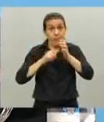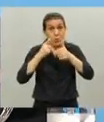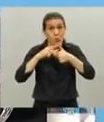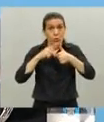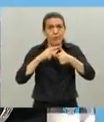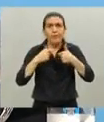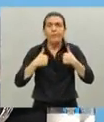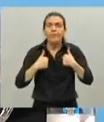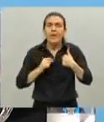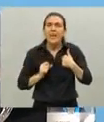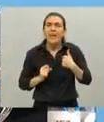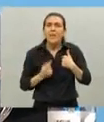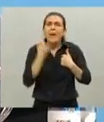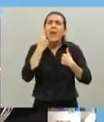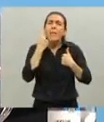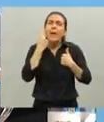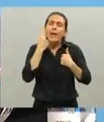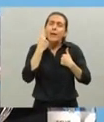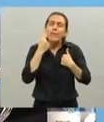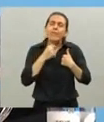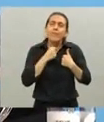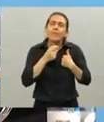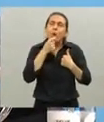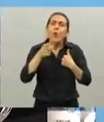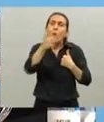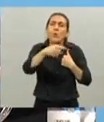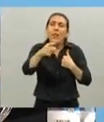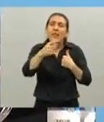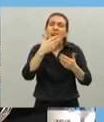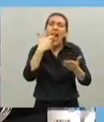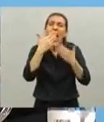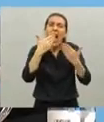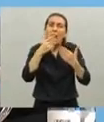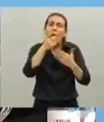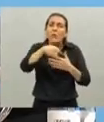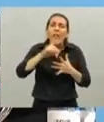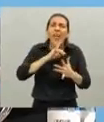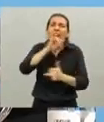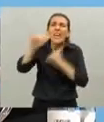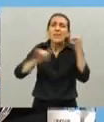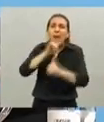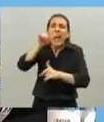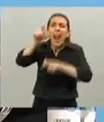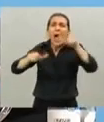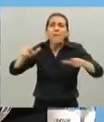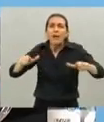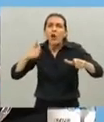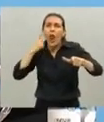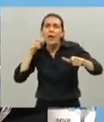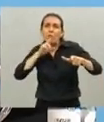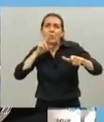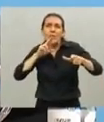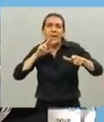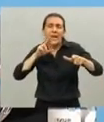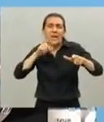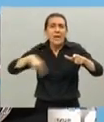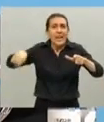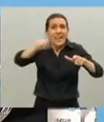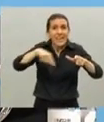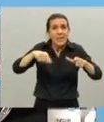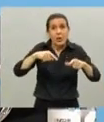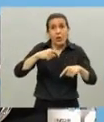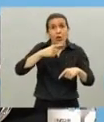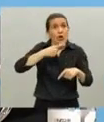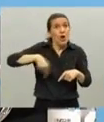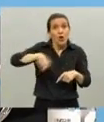yo lo primero que quisiera es que ustedes cuando hablan le expliquen a los ciudadanos y a las ciudadanas que lo que le